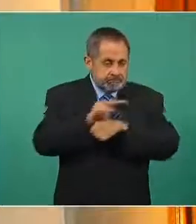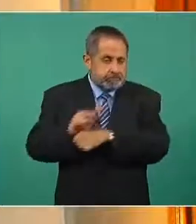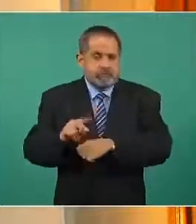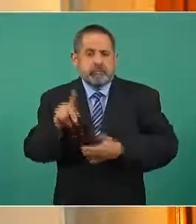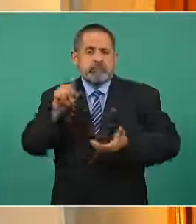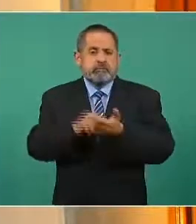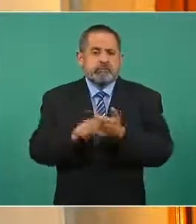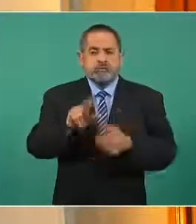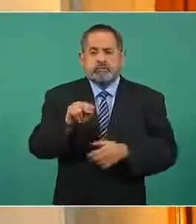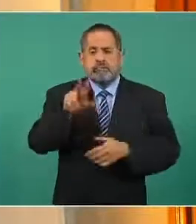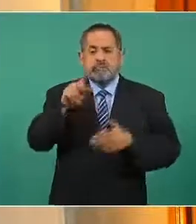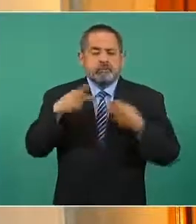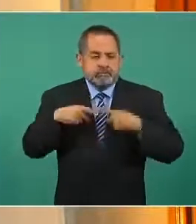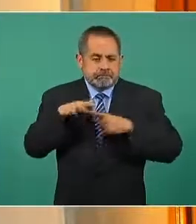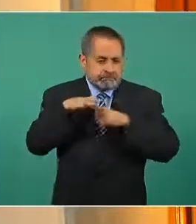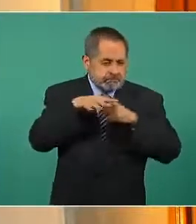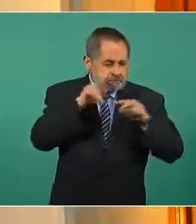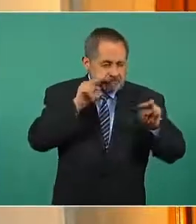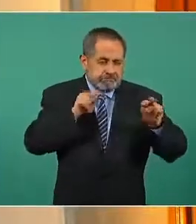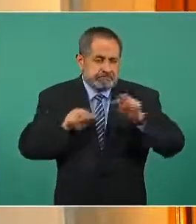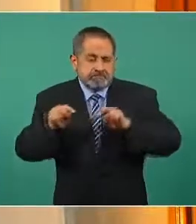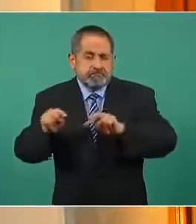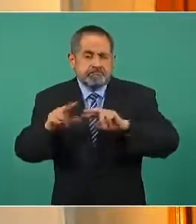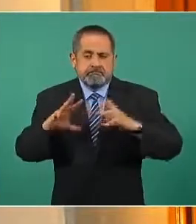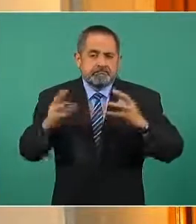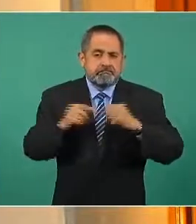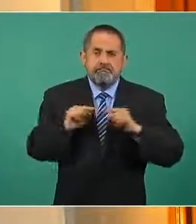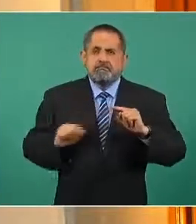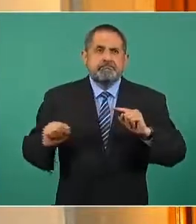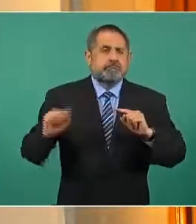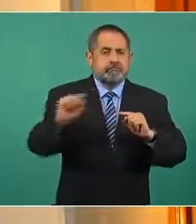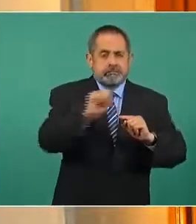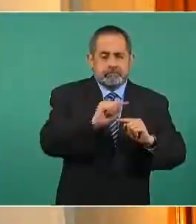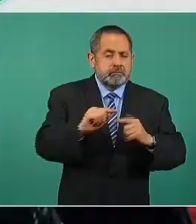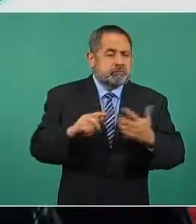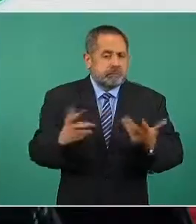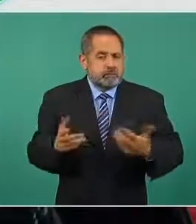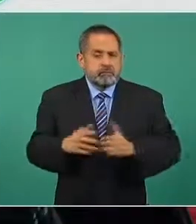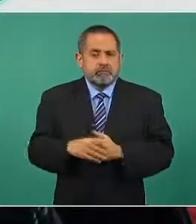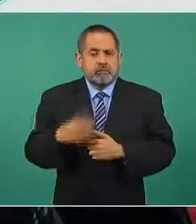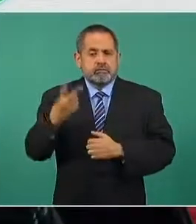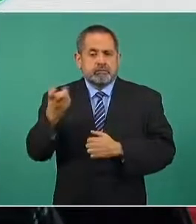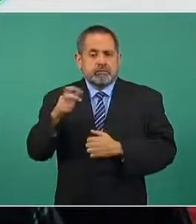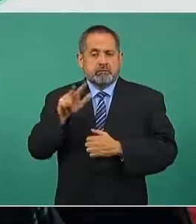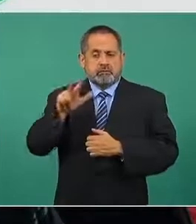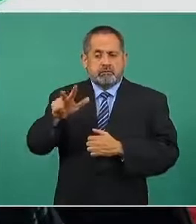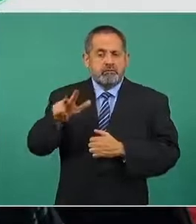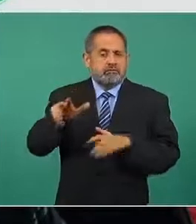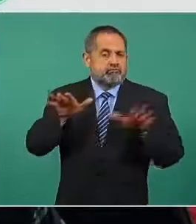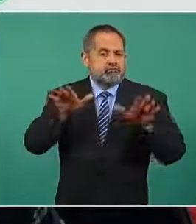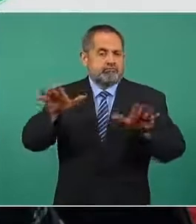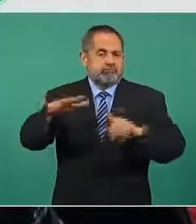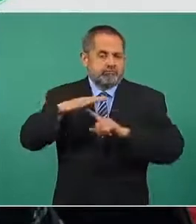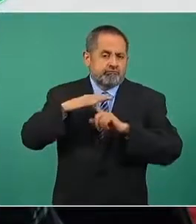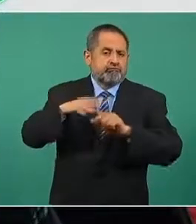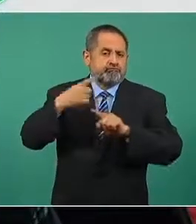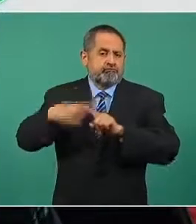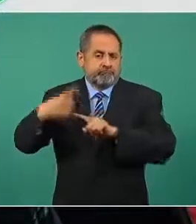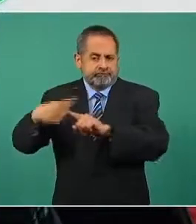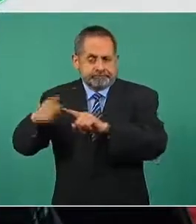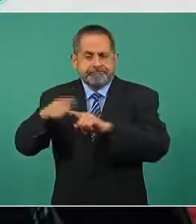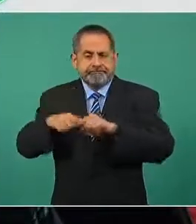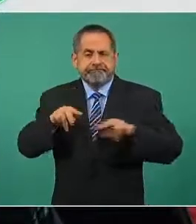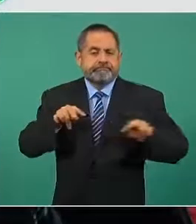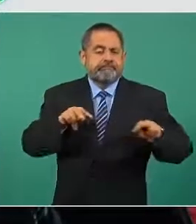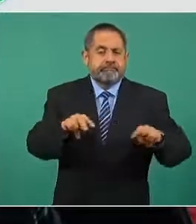88 elementos en el mes realizando o empleando 218 aeronaves en